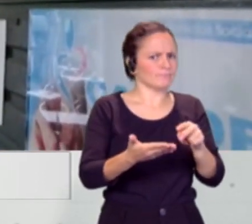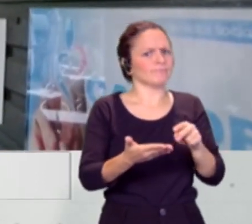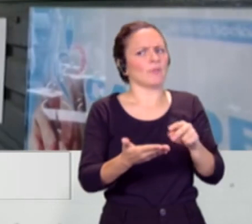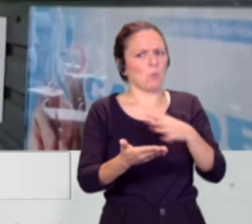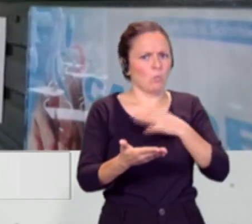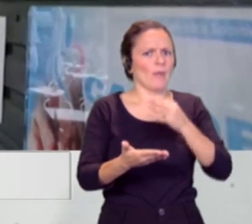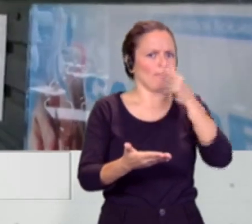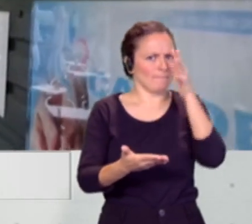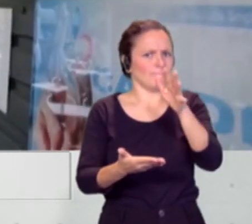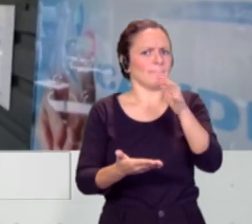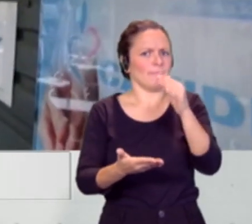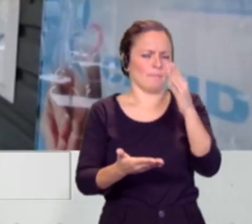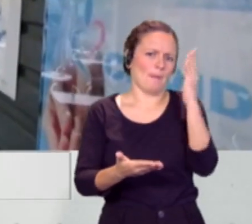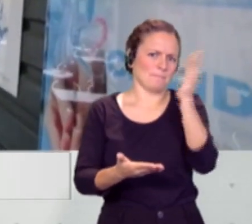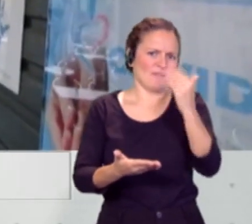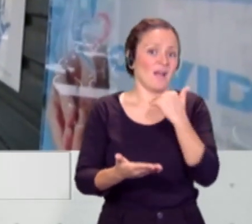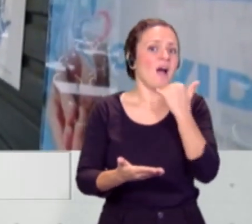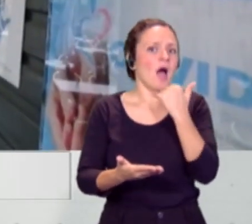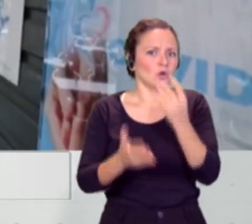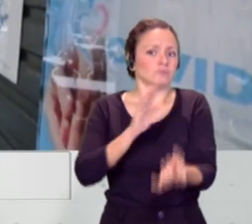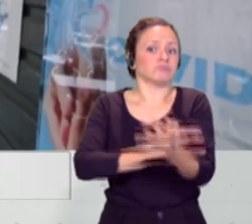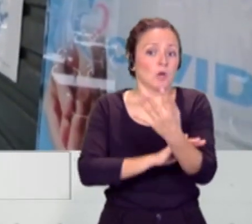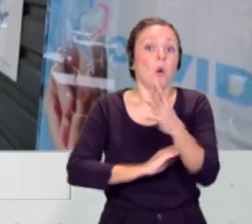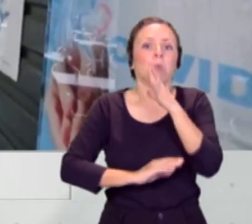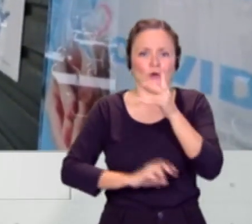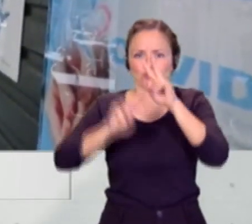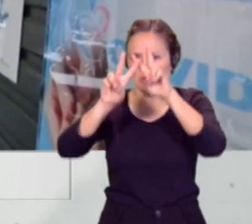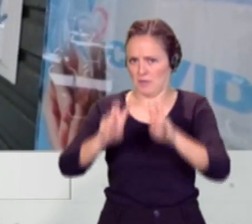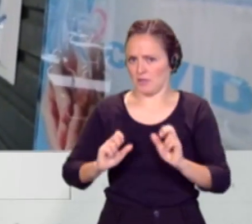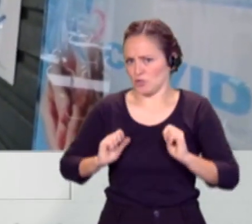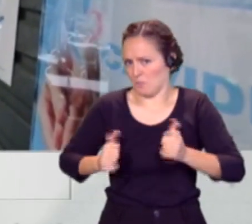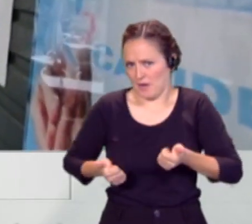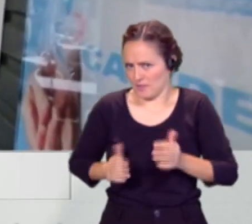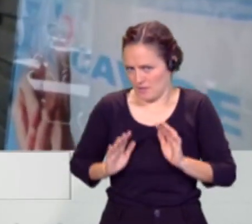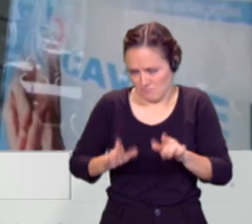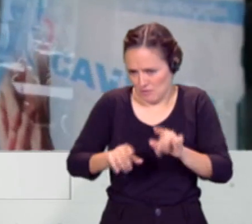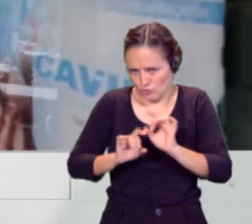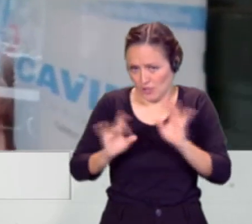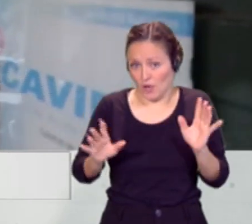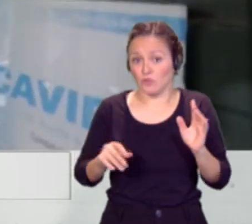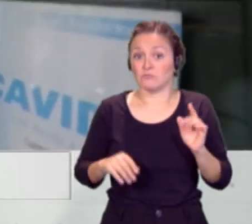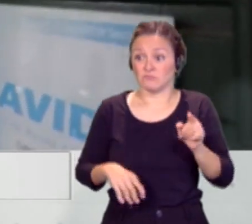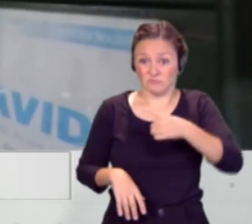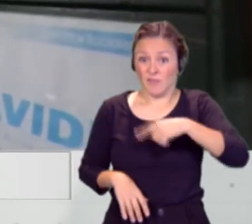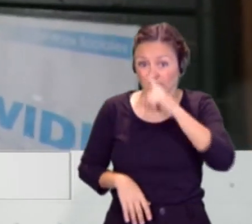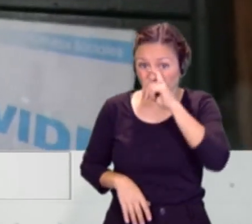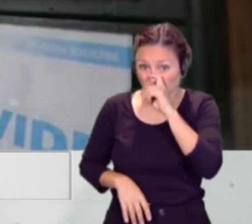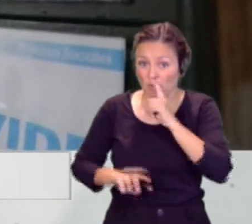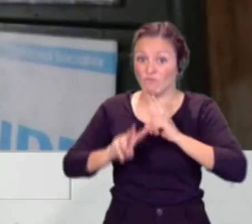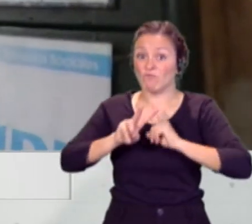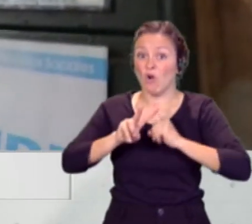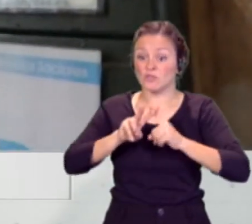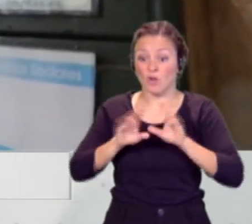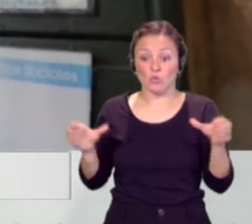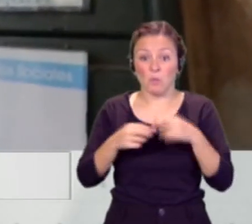serie de delitos y por eso ha abierto la instrucción y lo está investigando. He de recordar que Vox ha sido el único partido que ha pedido